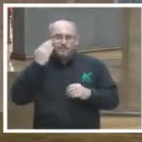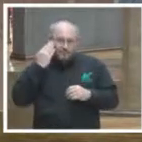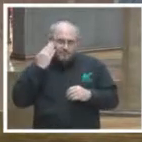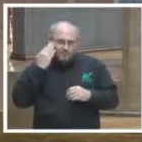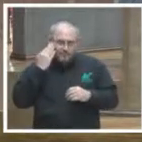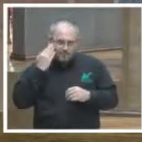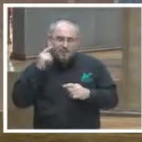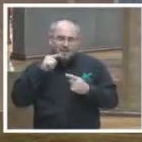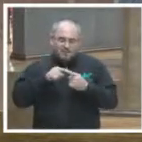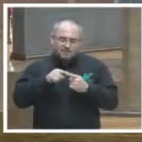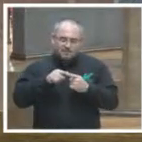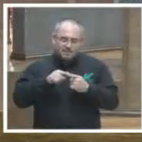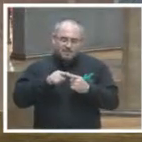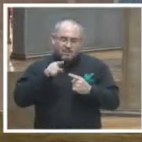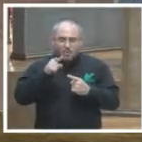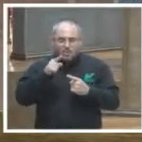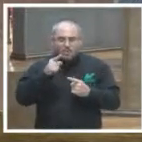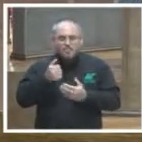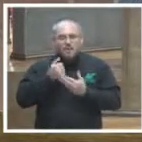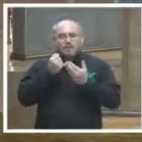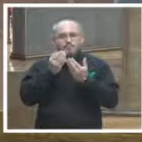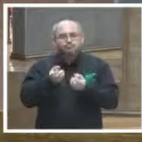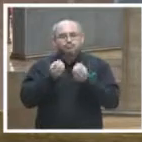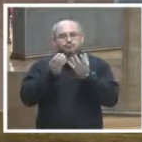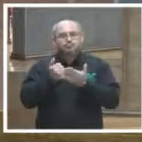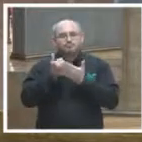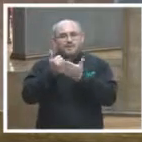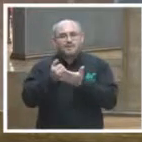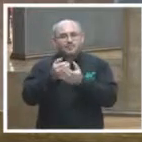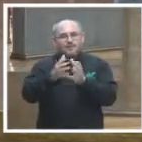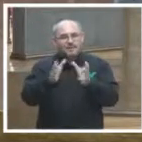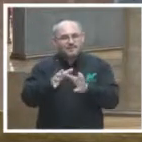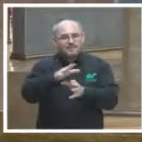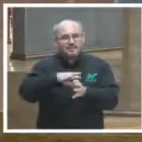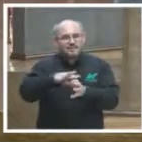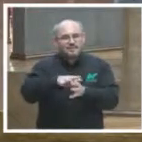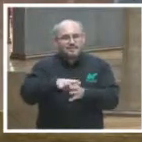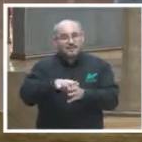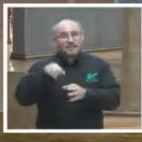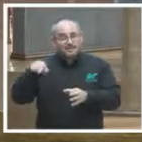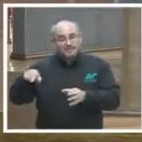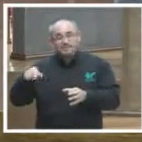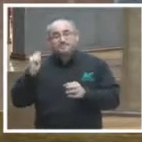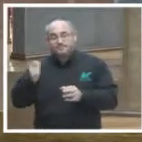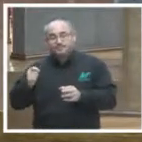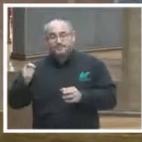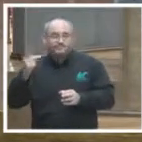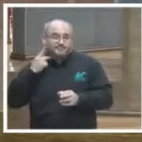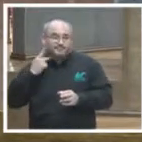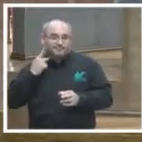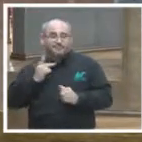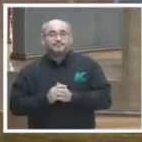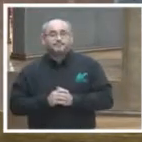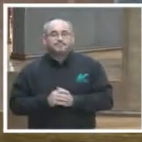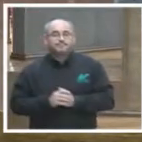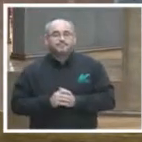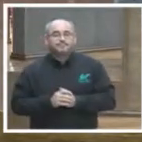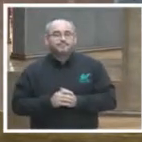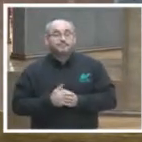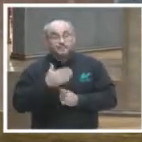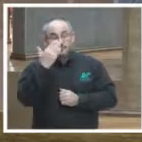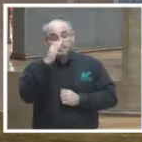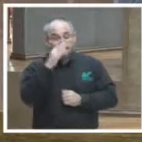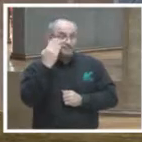han sido para la acción social que es esencialmente la acción política cierro la cita sabemos que